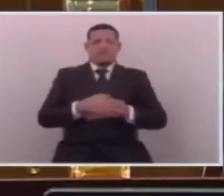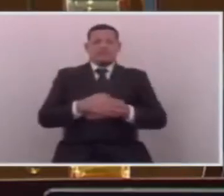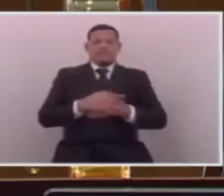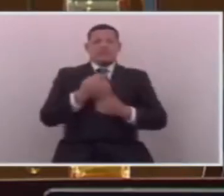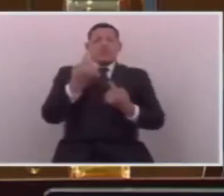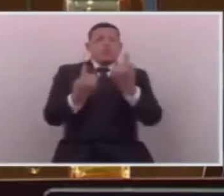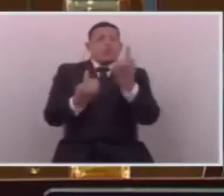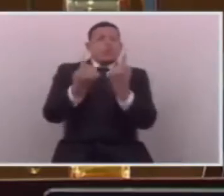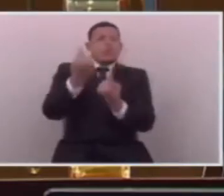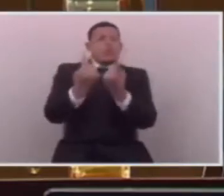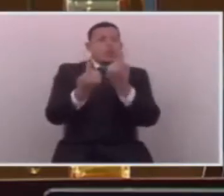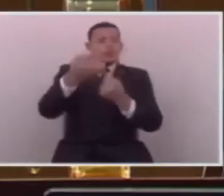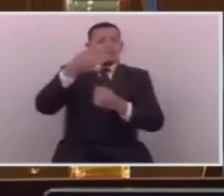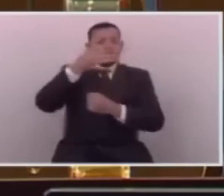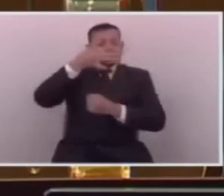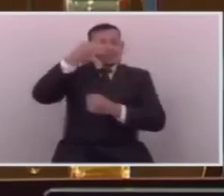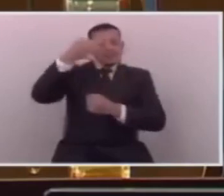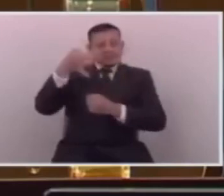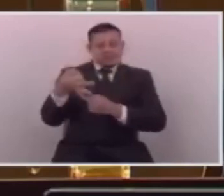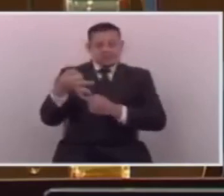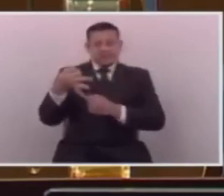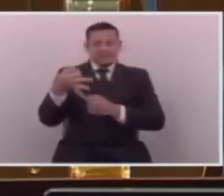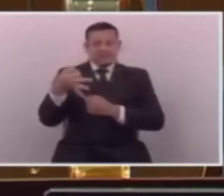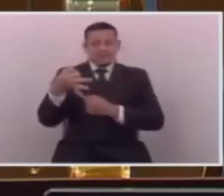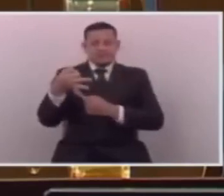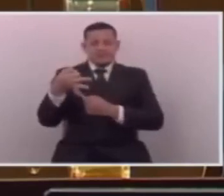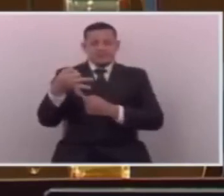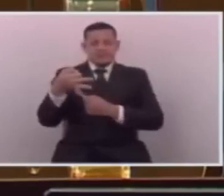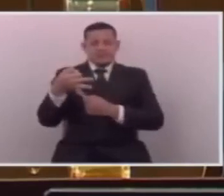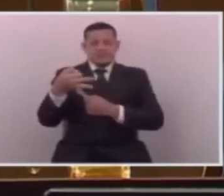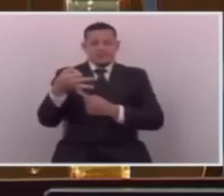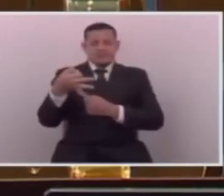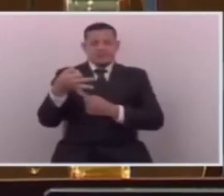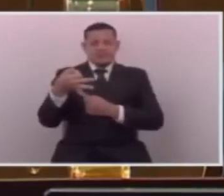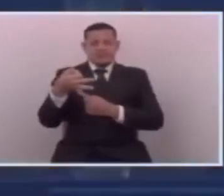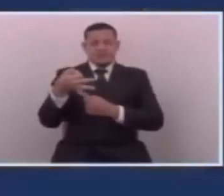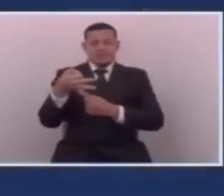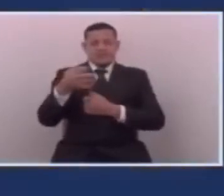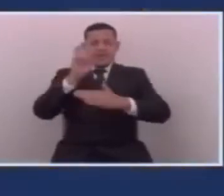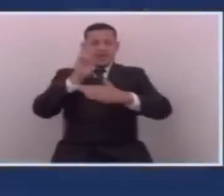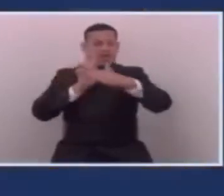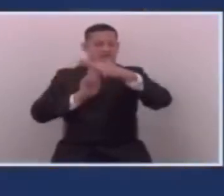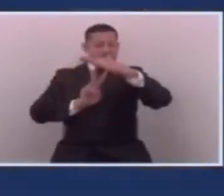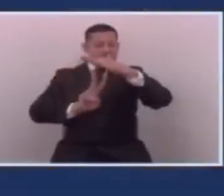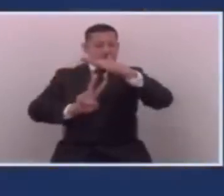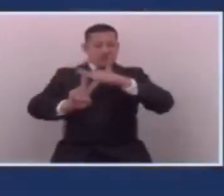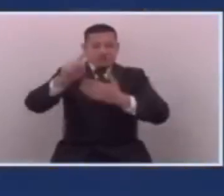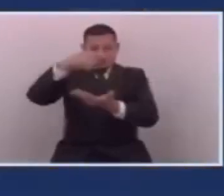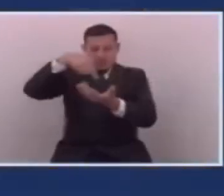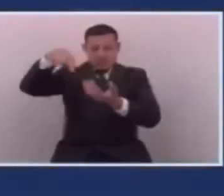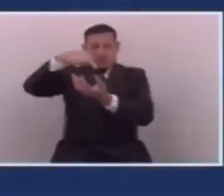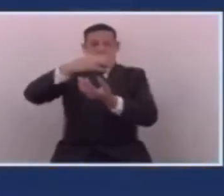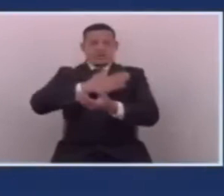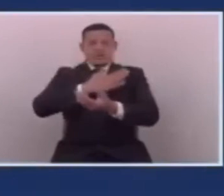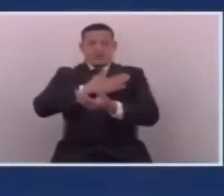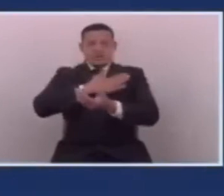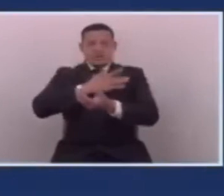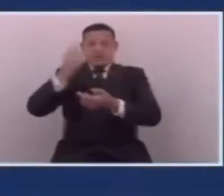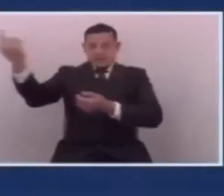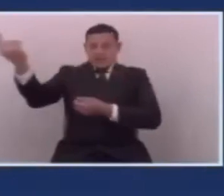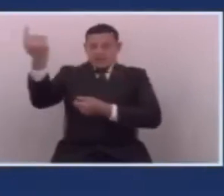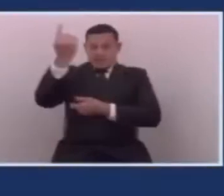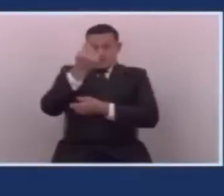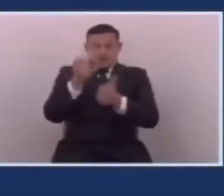¿Cuál es verdaderamente la visión que ustedes tienen y que han venido